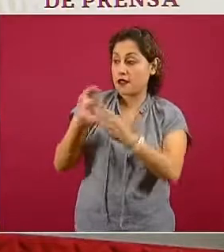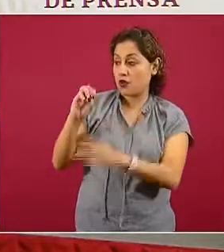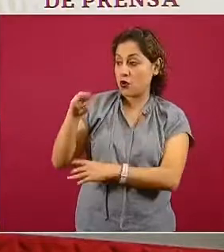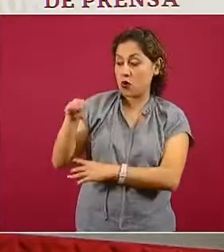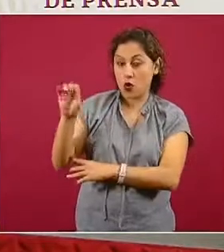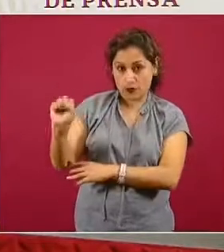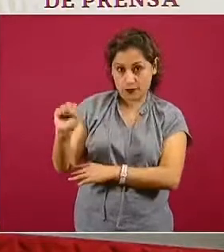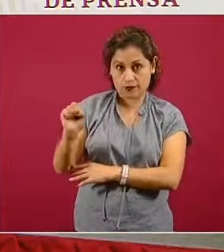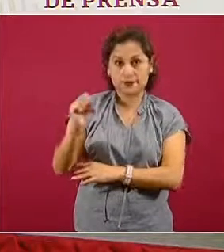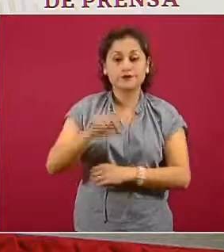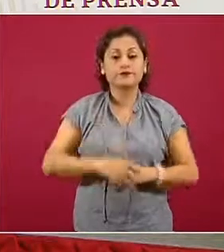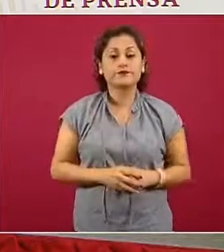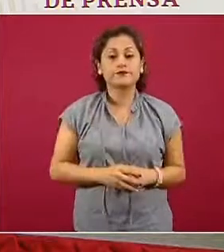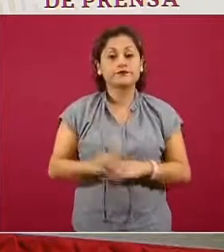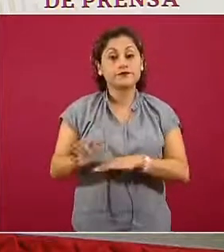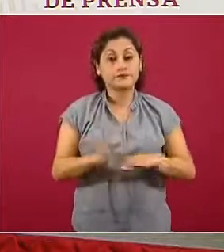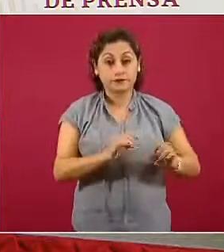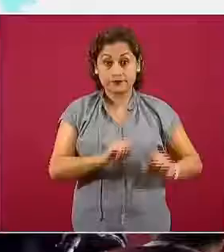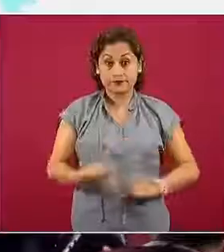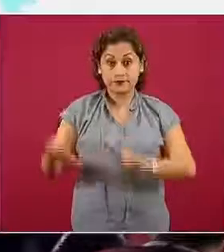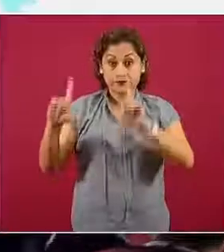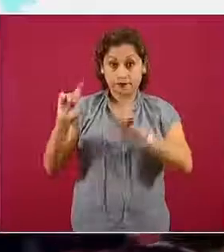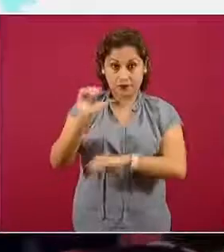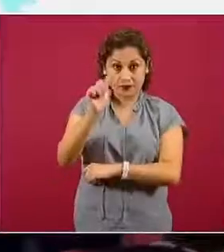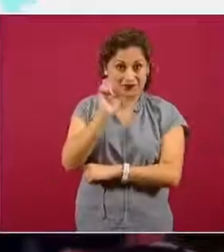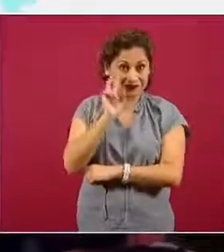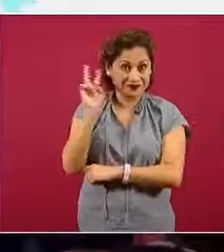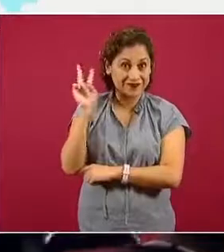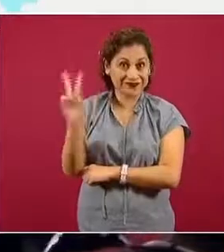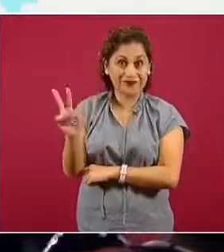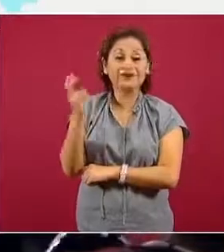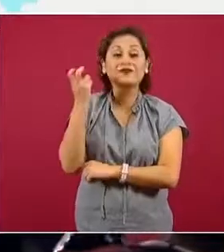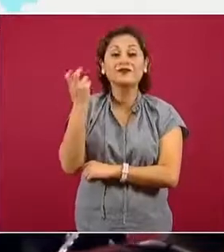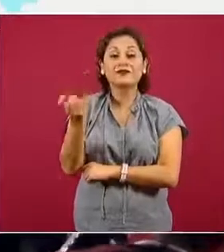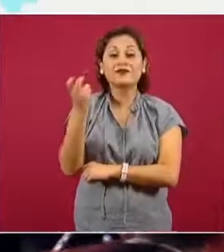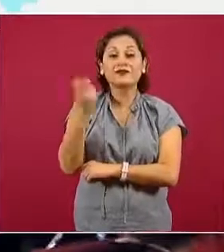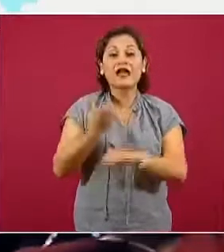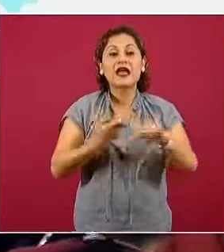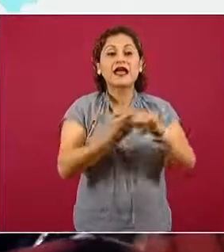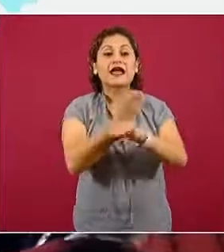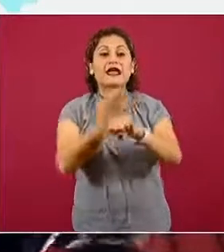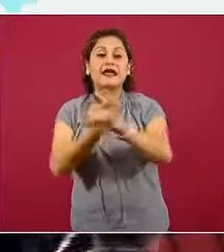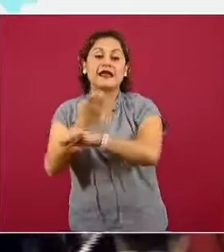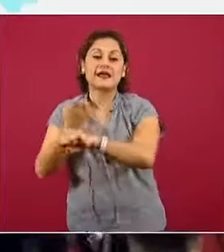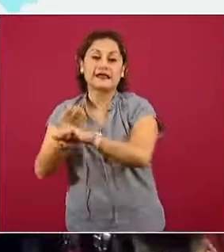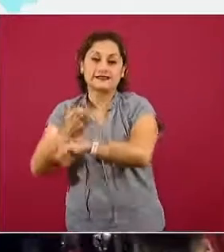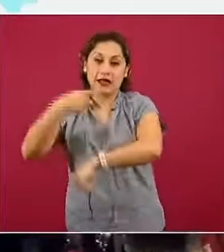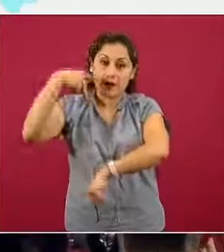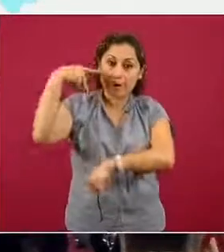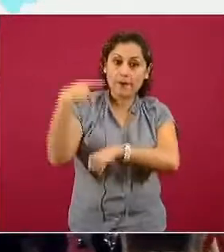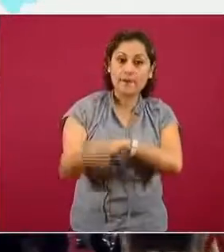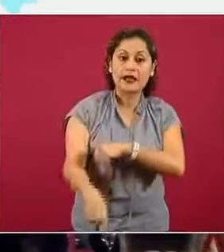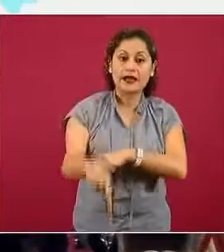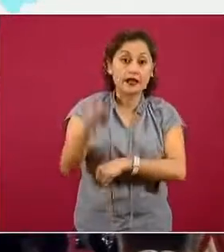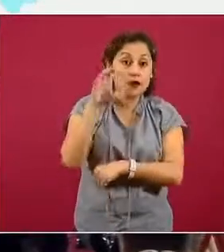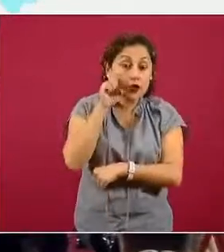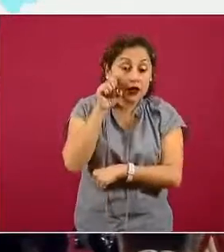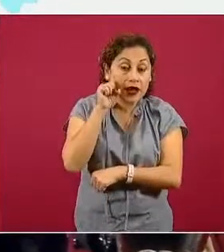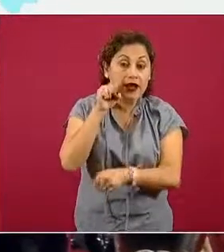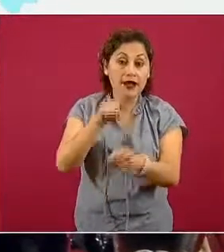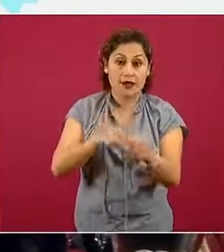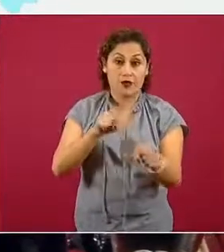diapositiva, queremos destacar entre todas este número de entidades federativas que están en un riesgo alto con el color naranja,